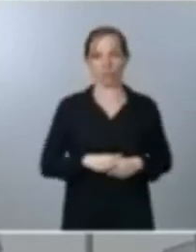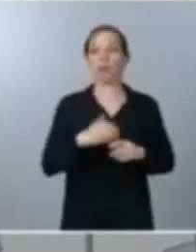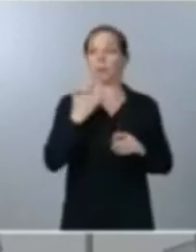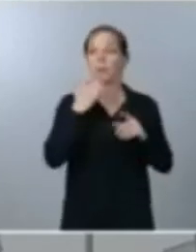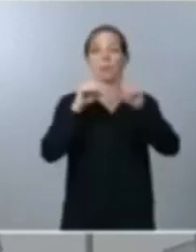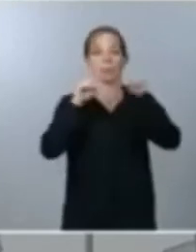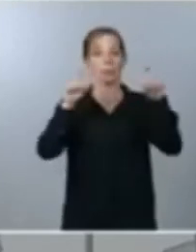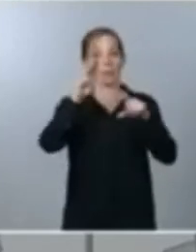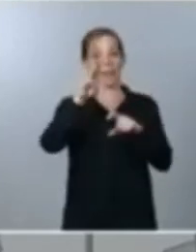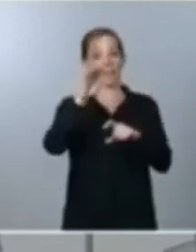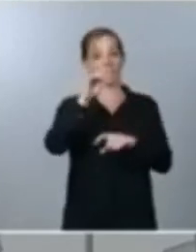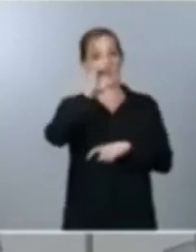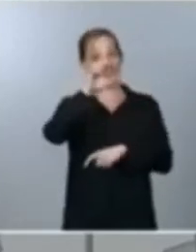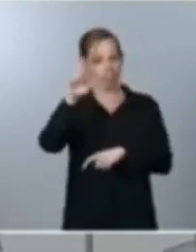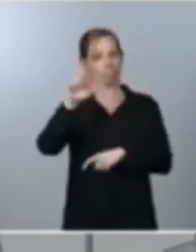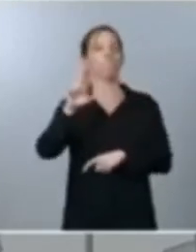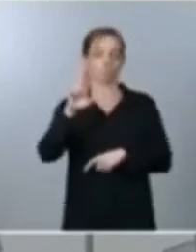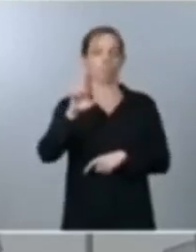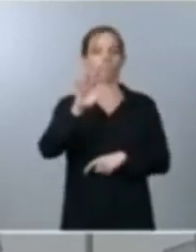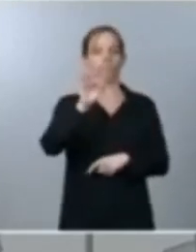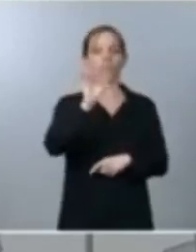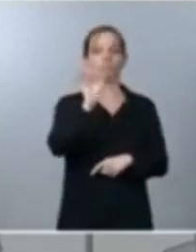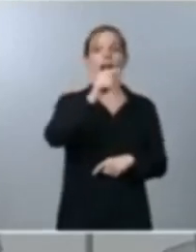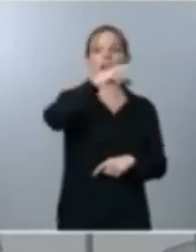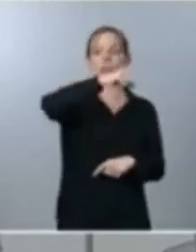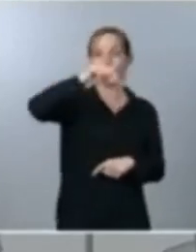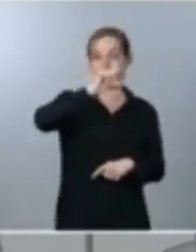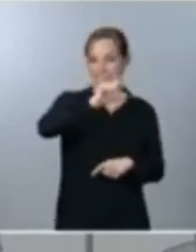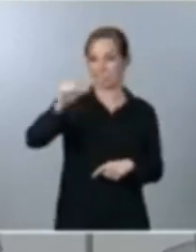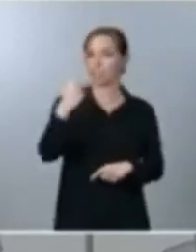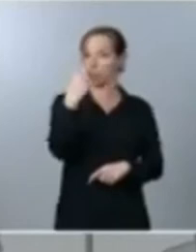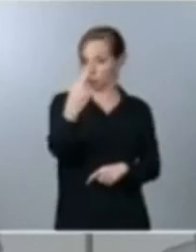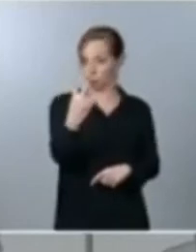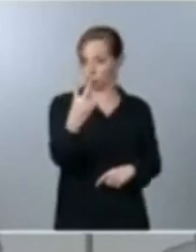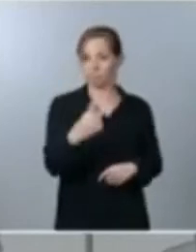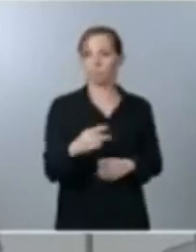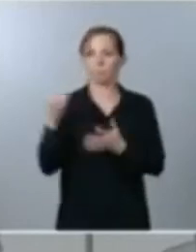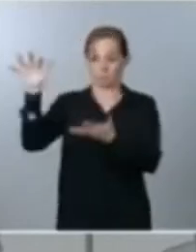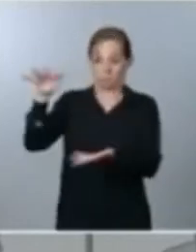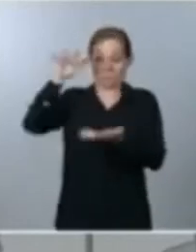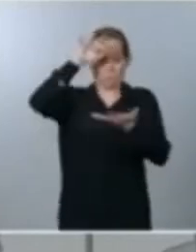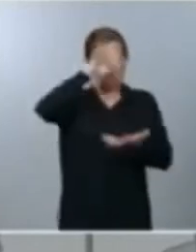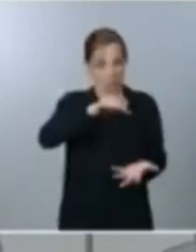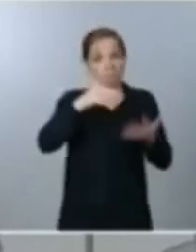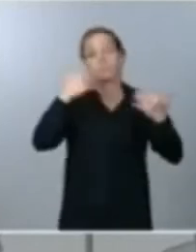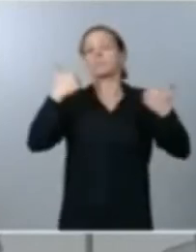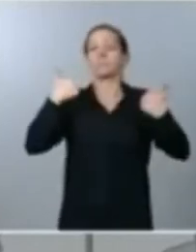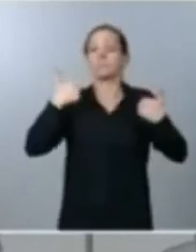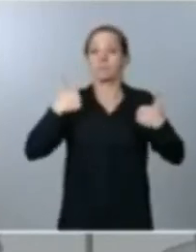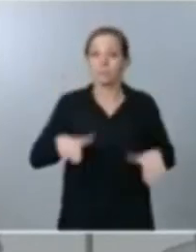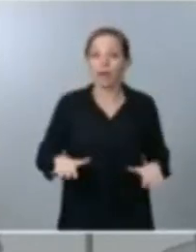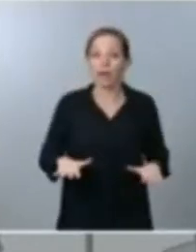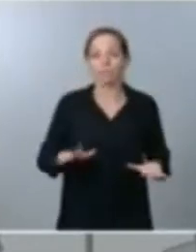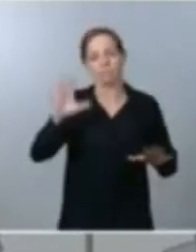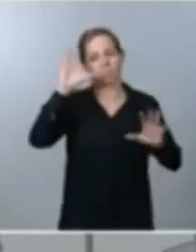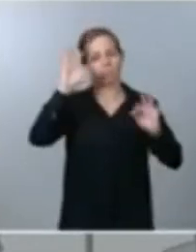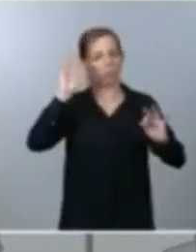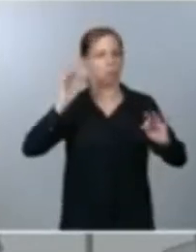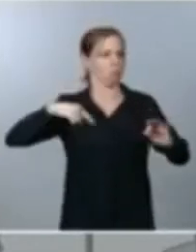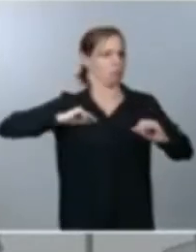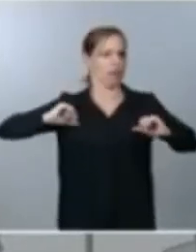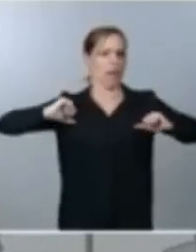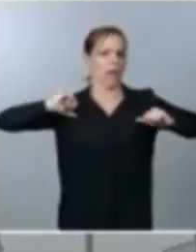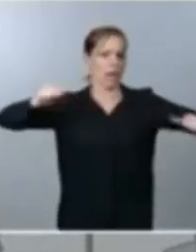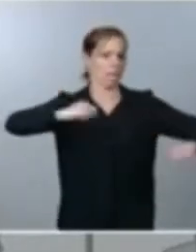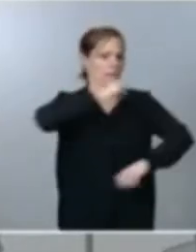son dos dosis y por tanto en cuanto estén aquí pues lógicamente empezaremos a suministrarlas y